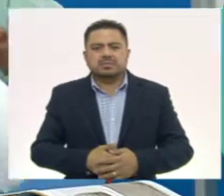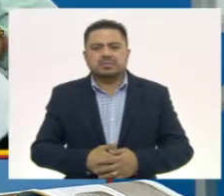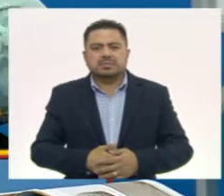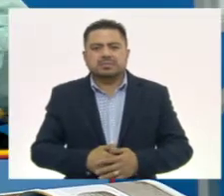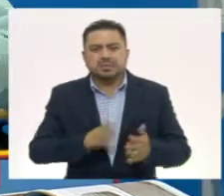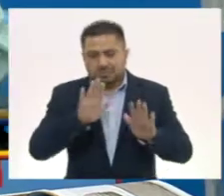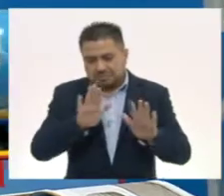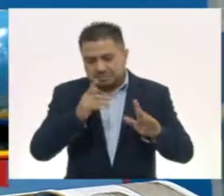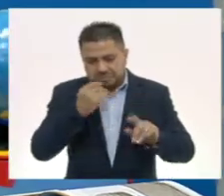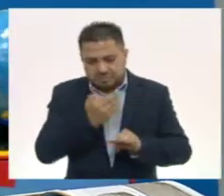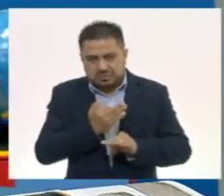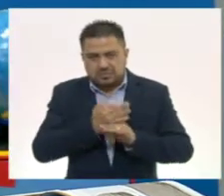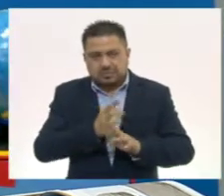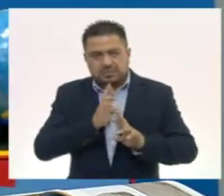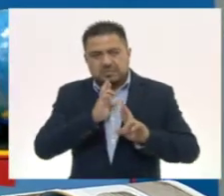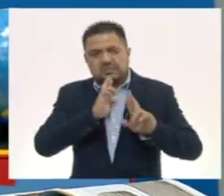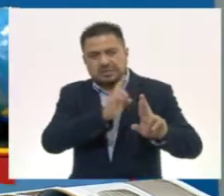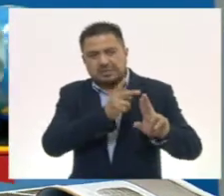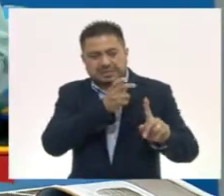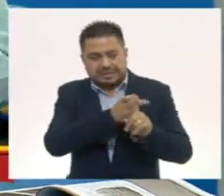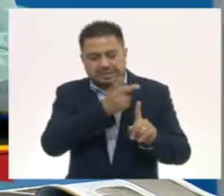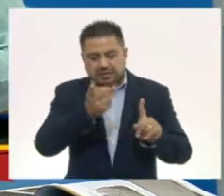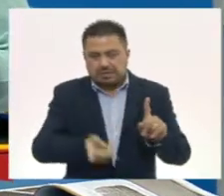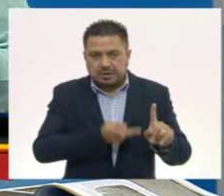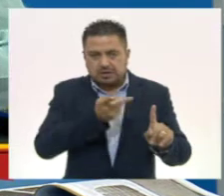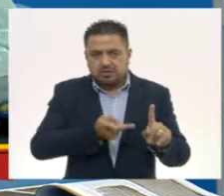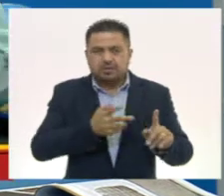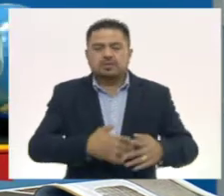Vamos a dar contestación a esta pregunta.